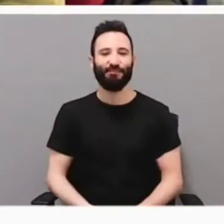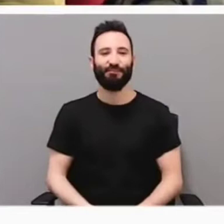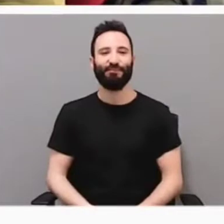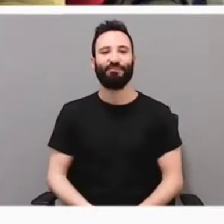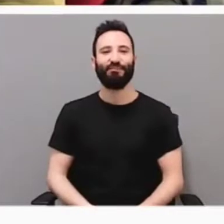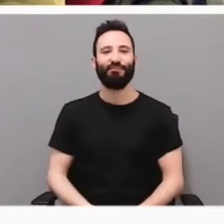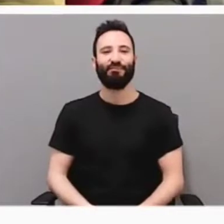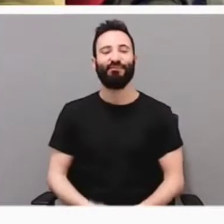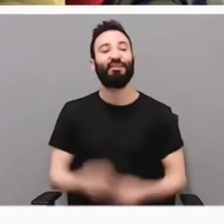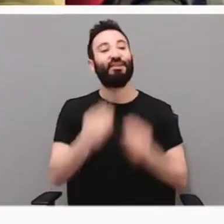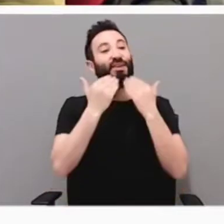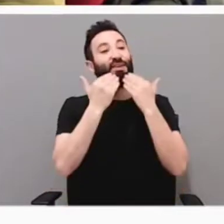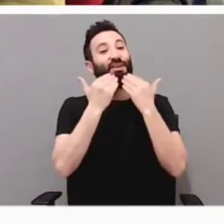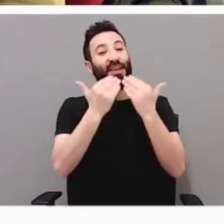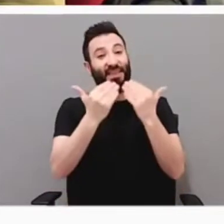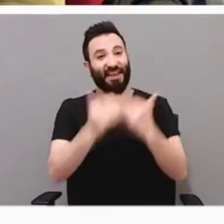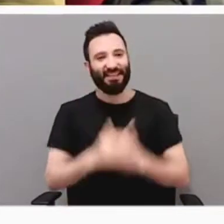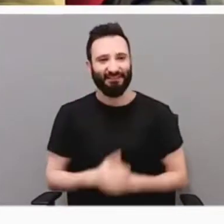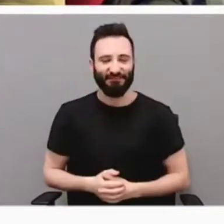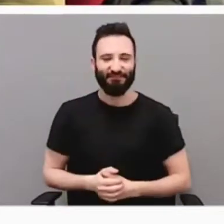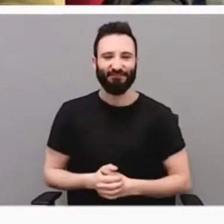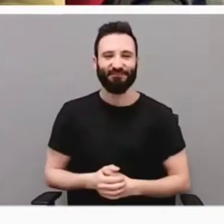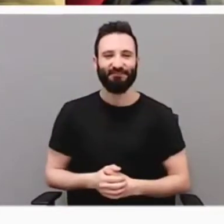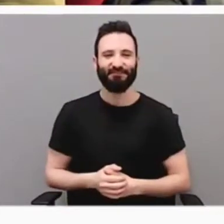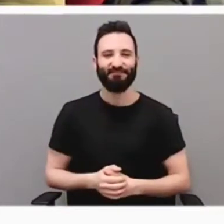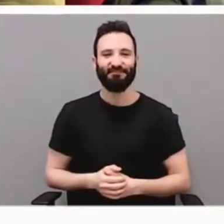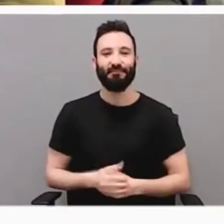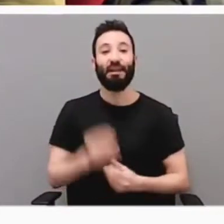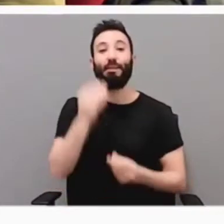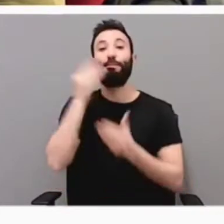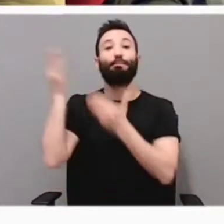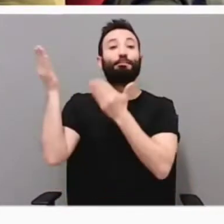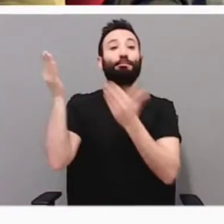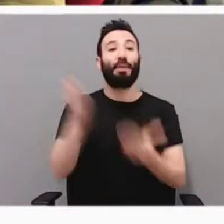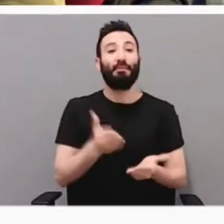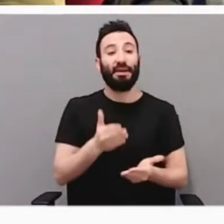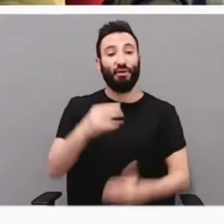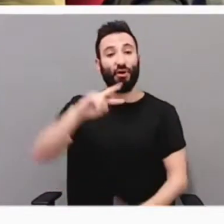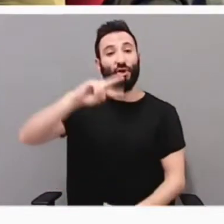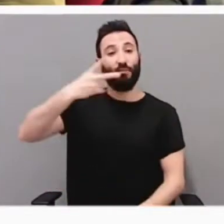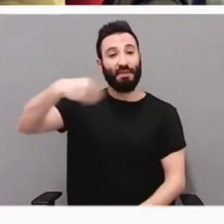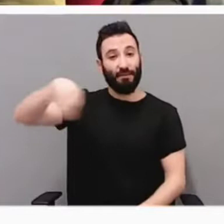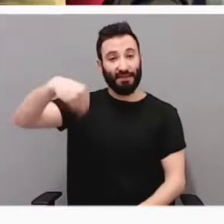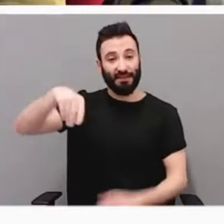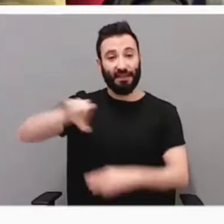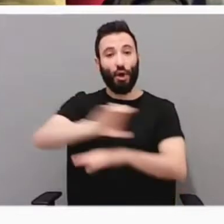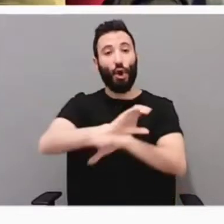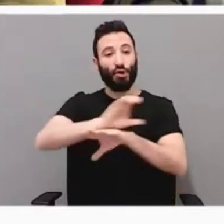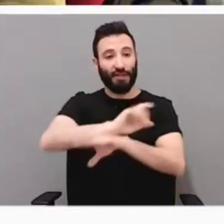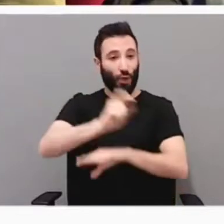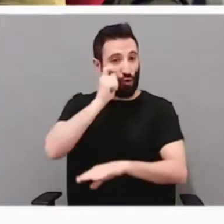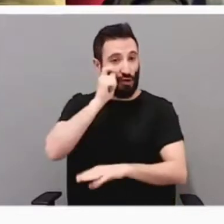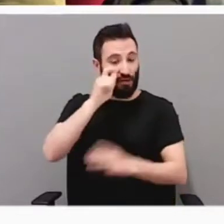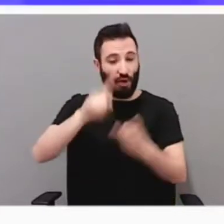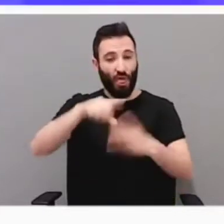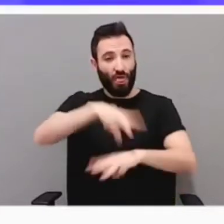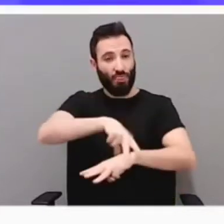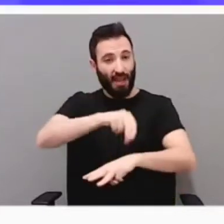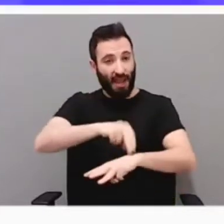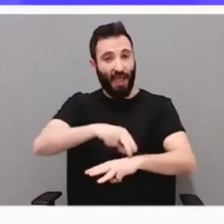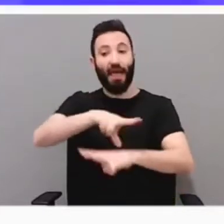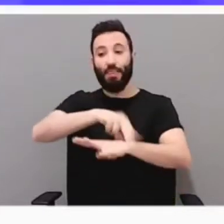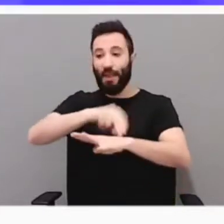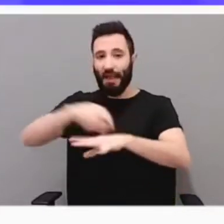Muchas gracias. Bueno, pues bienvenido, vicepresidente, consejero de Turismo, delegada y delegadas territoriales,